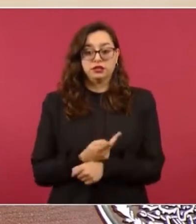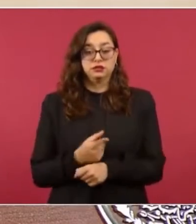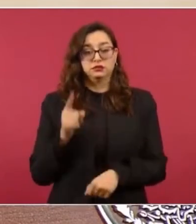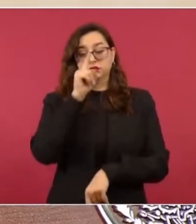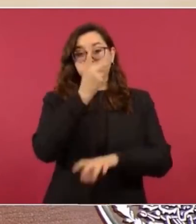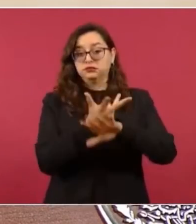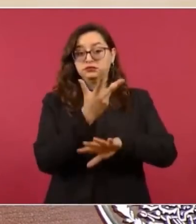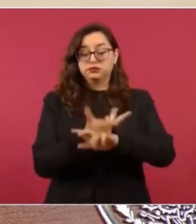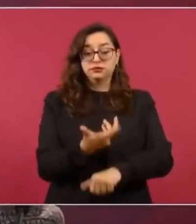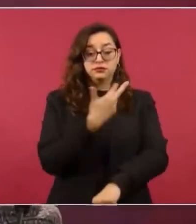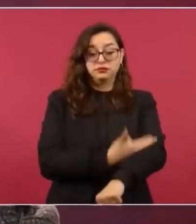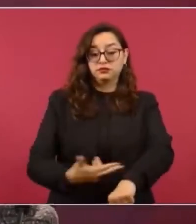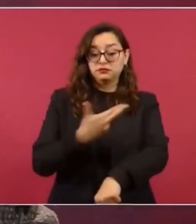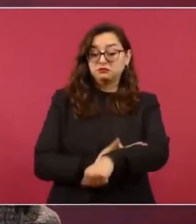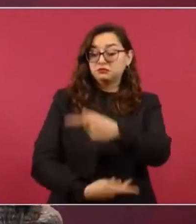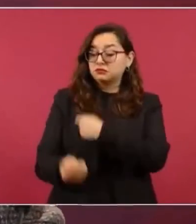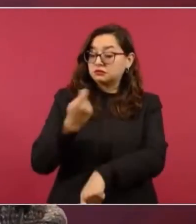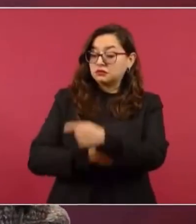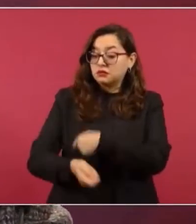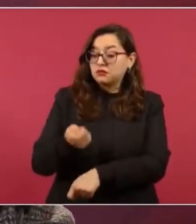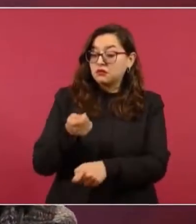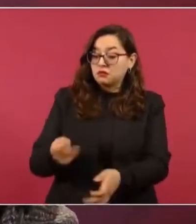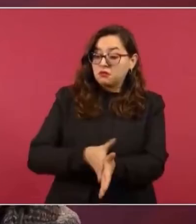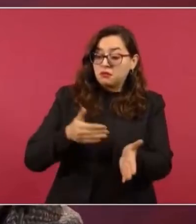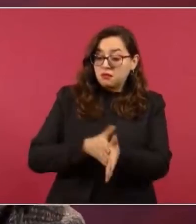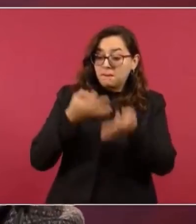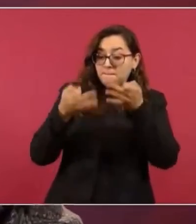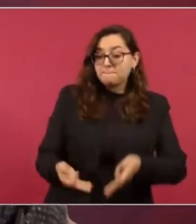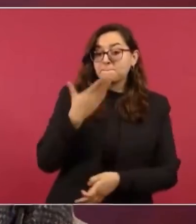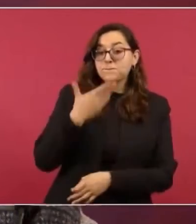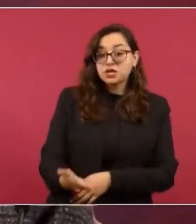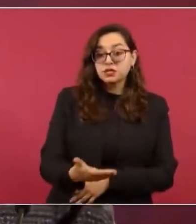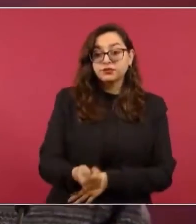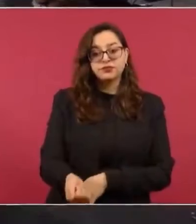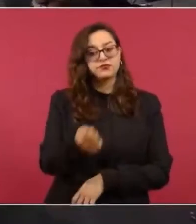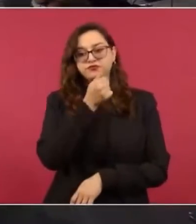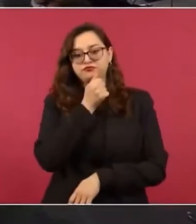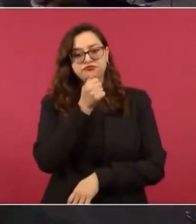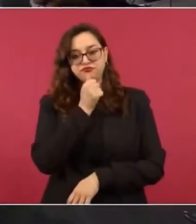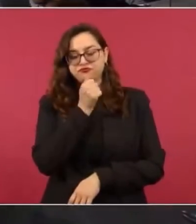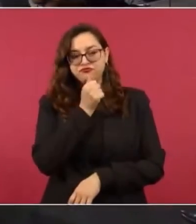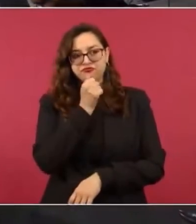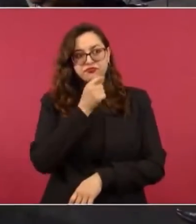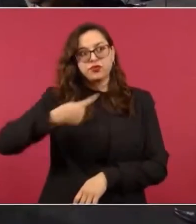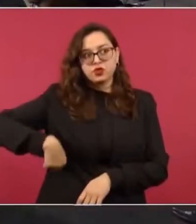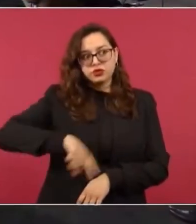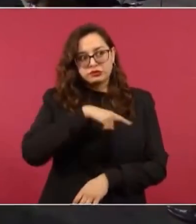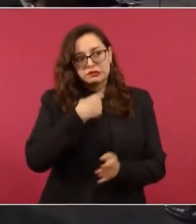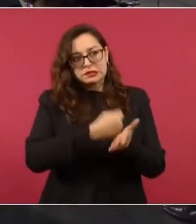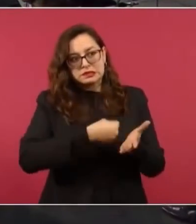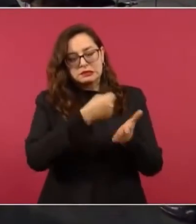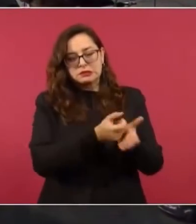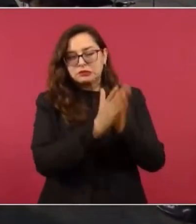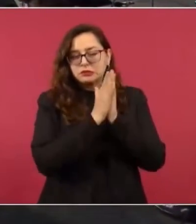que han ofrecido y que nosotros vamos a seguir insistiendo para que se